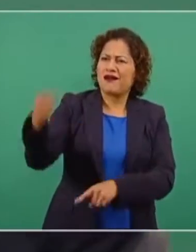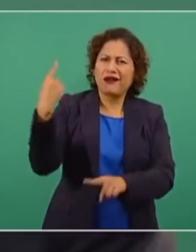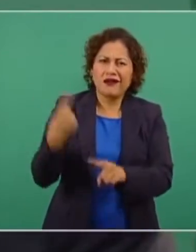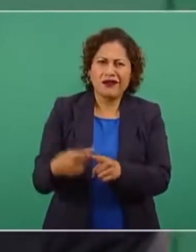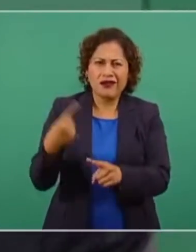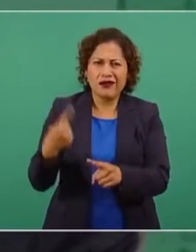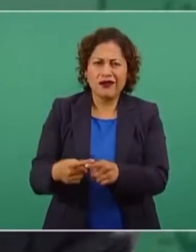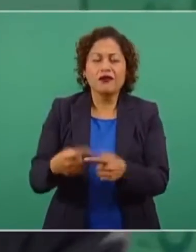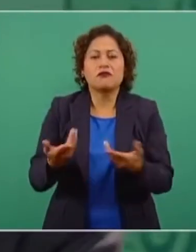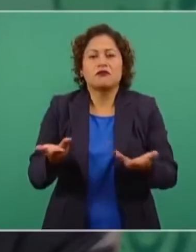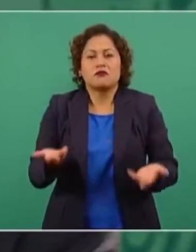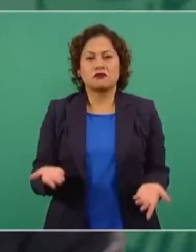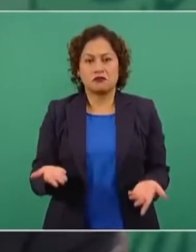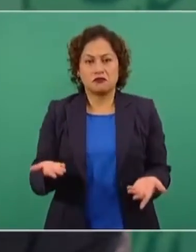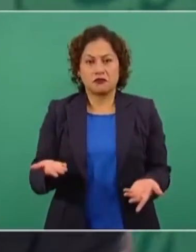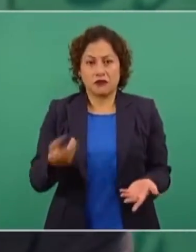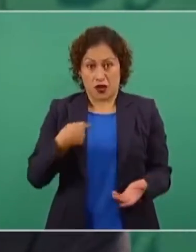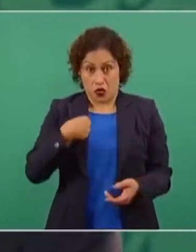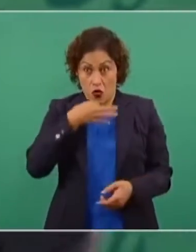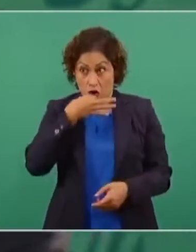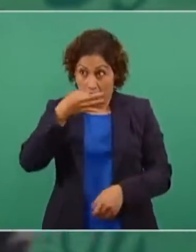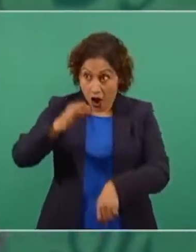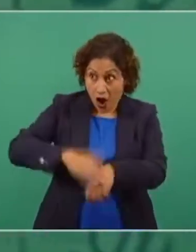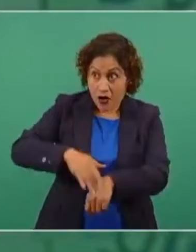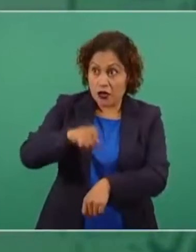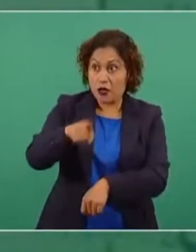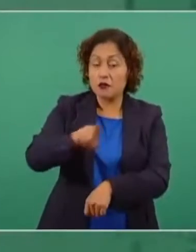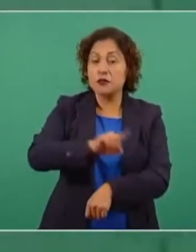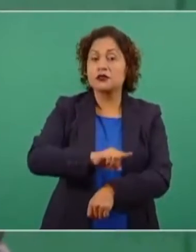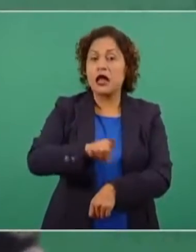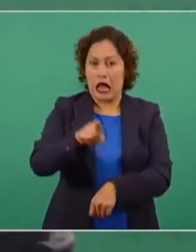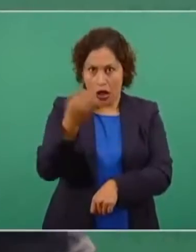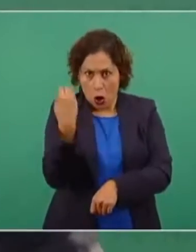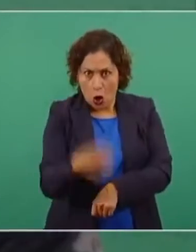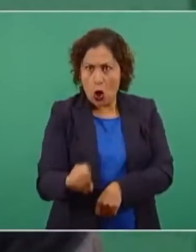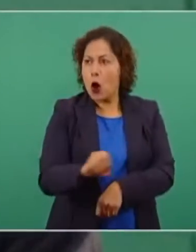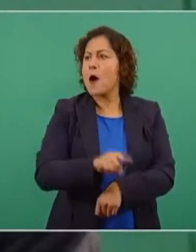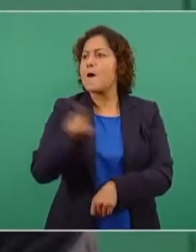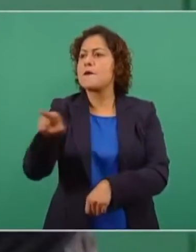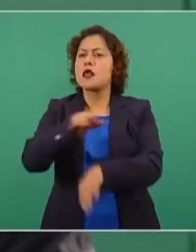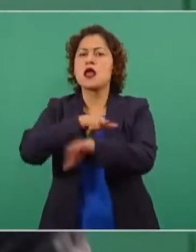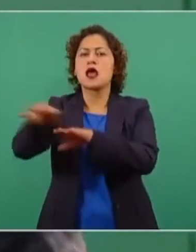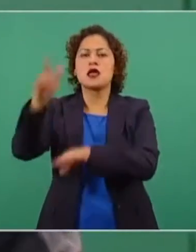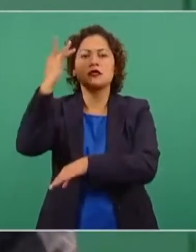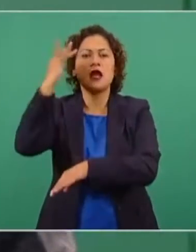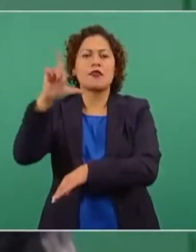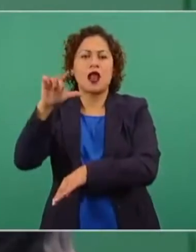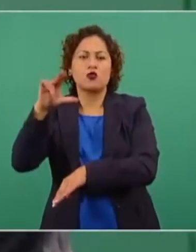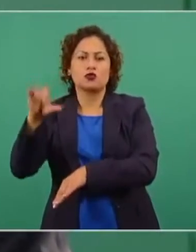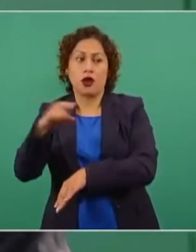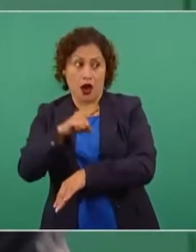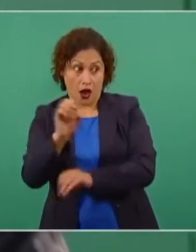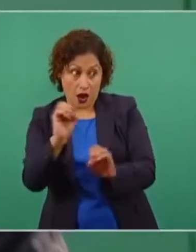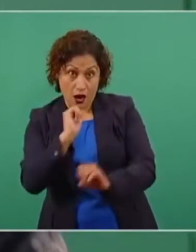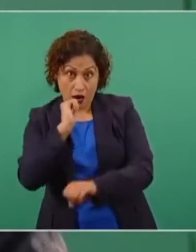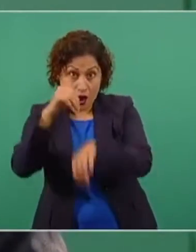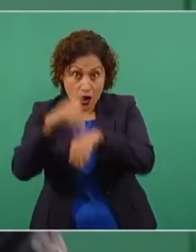operan en Santa Lucía se van a limitar sus vuelos.